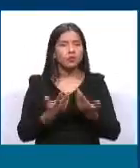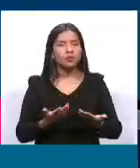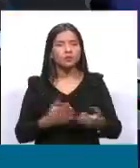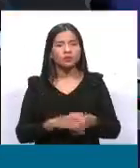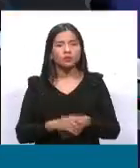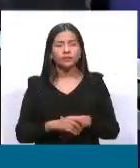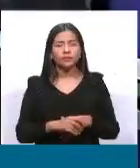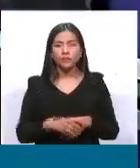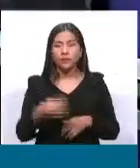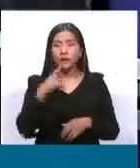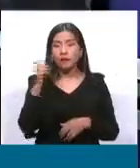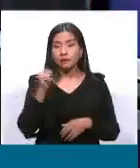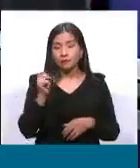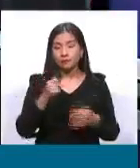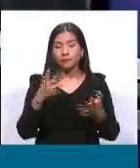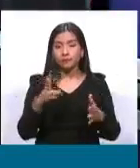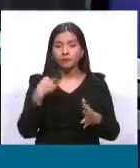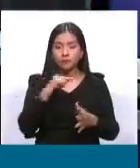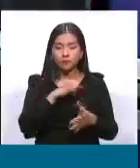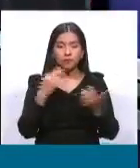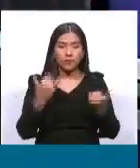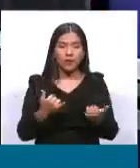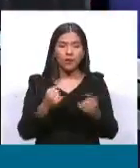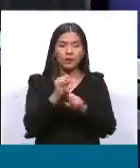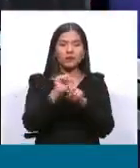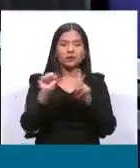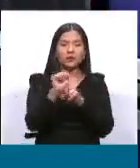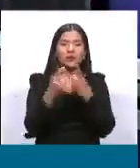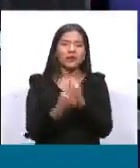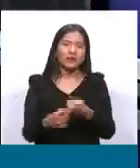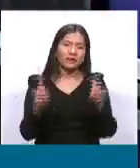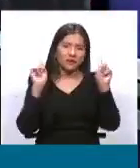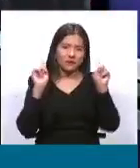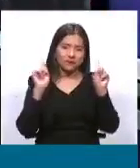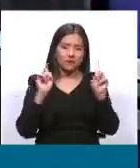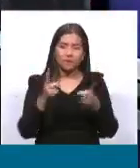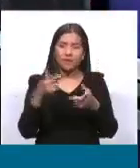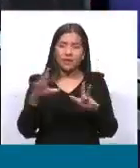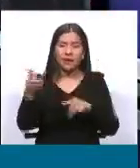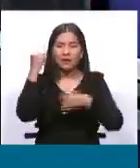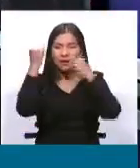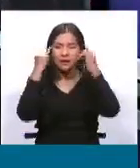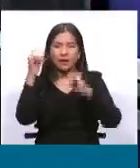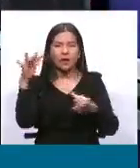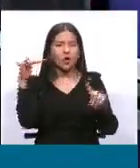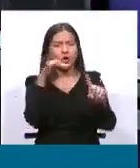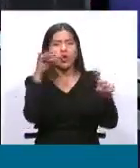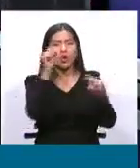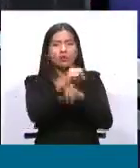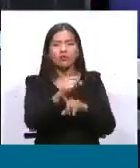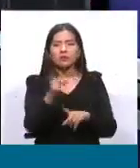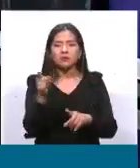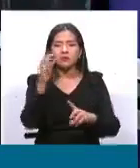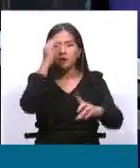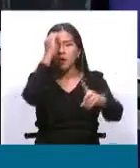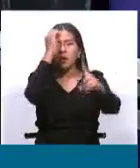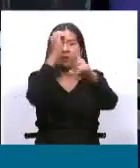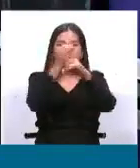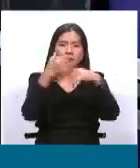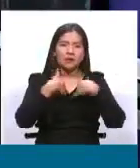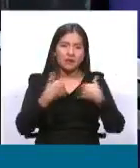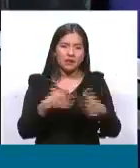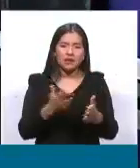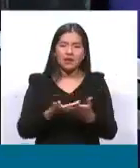Bueno, por supuesto, estamos en condiciones distintas y es que la aventura golpista tuvo un fin el